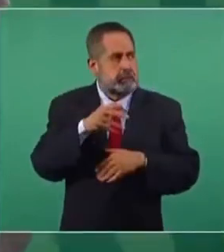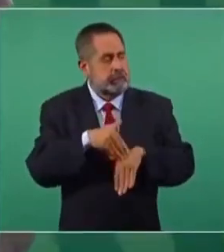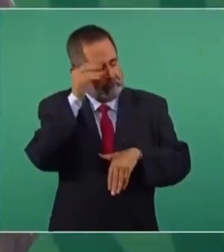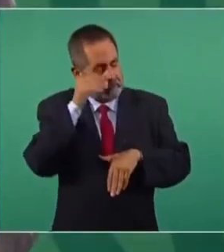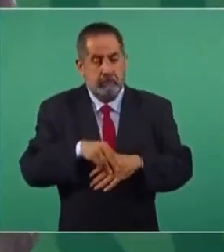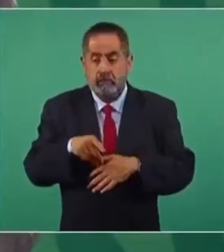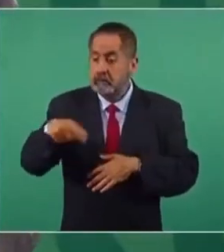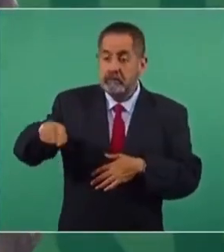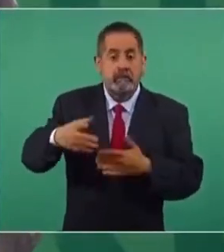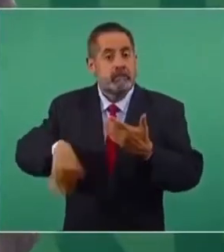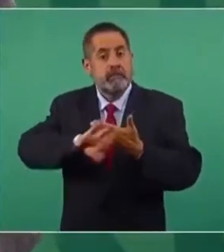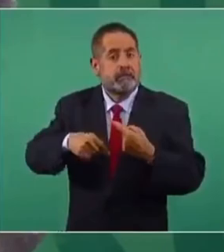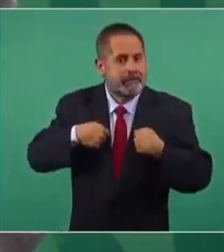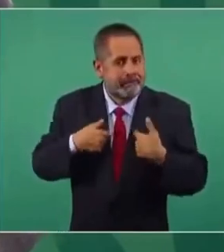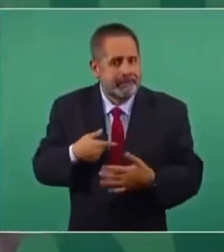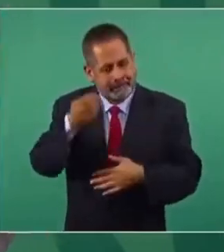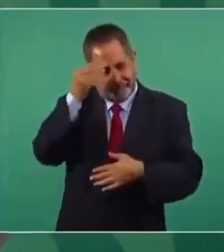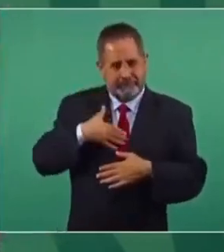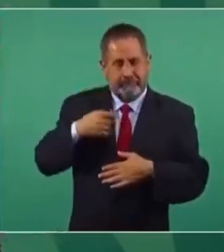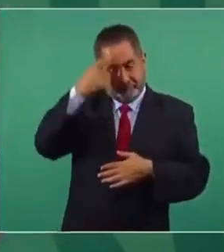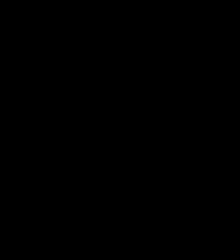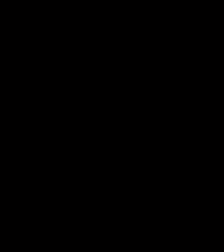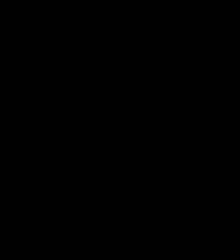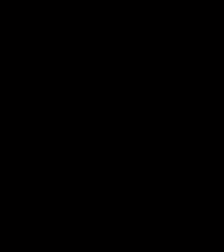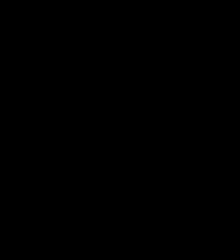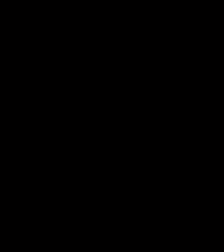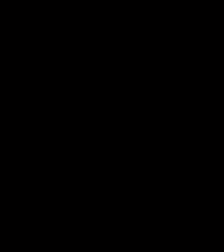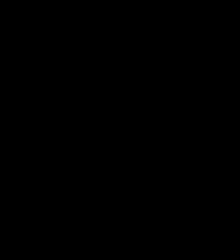para que me desafuera.